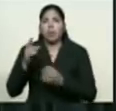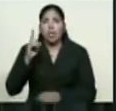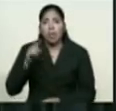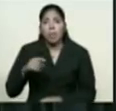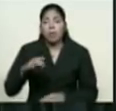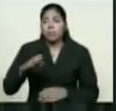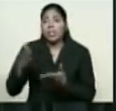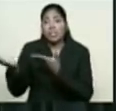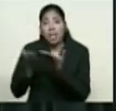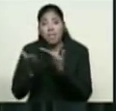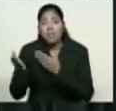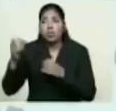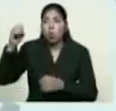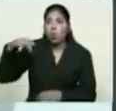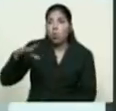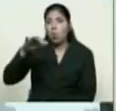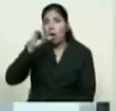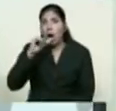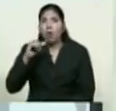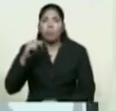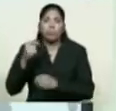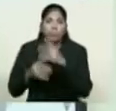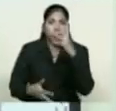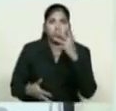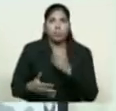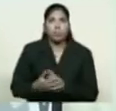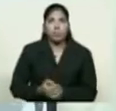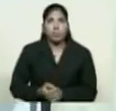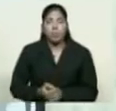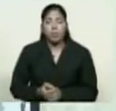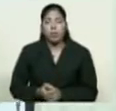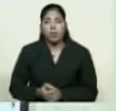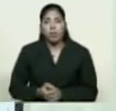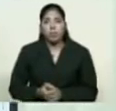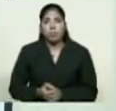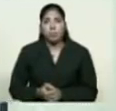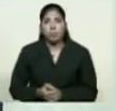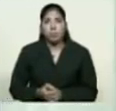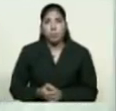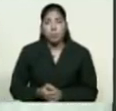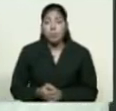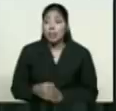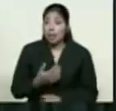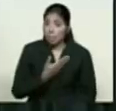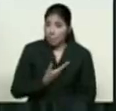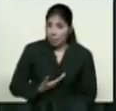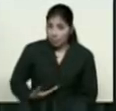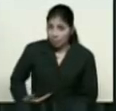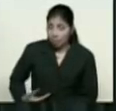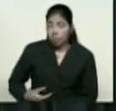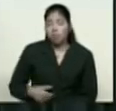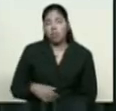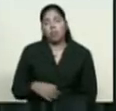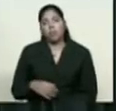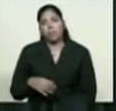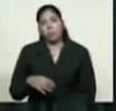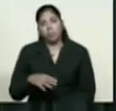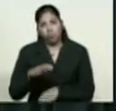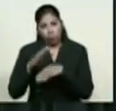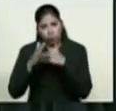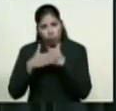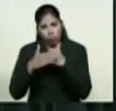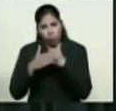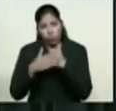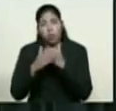comercialización nacional e internacional. El presidente nos ha pedido que esta poderosa moneda